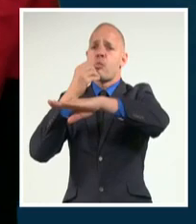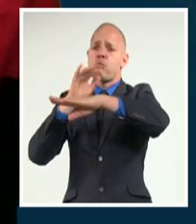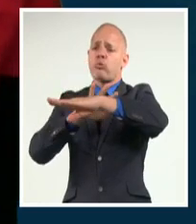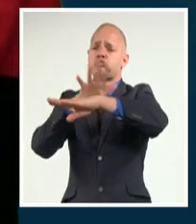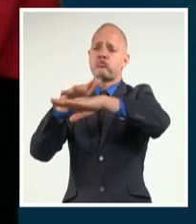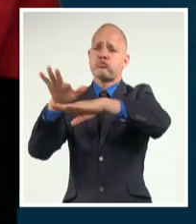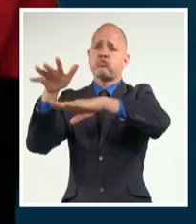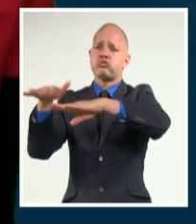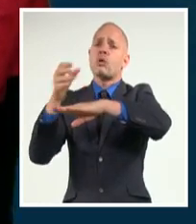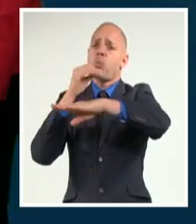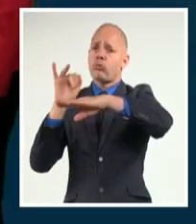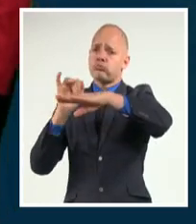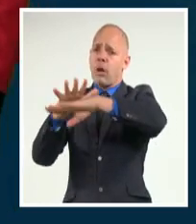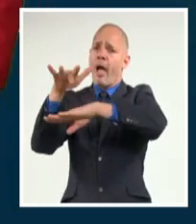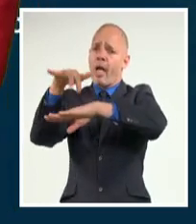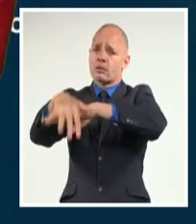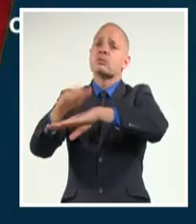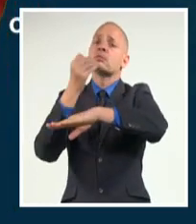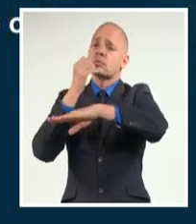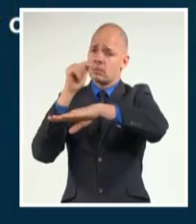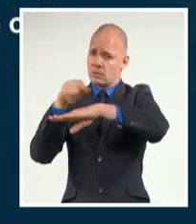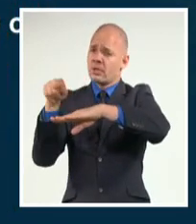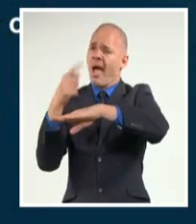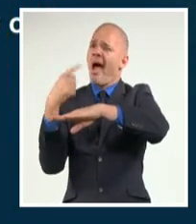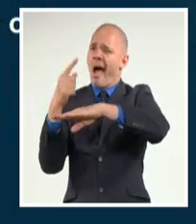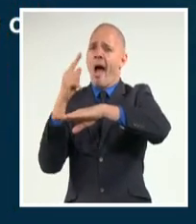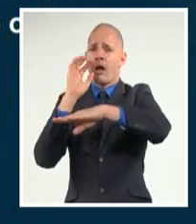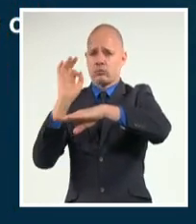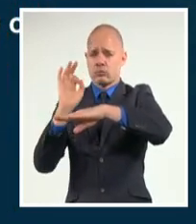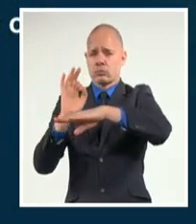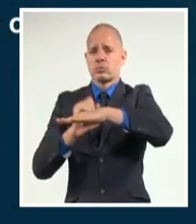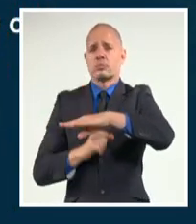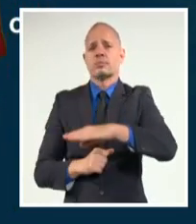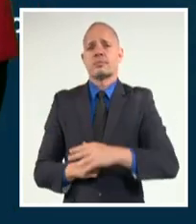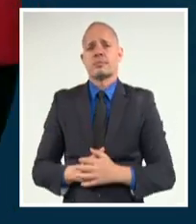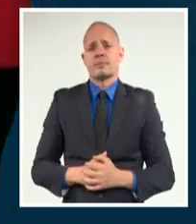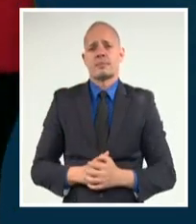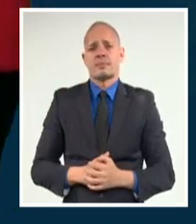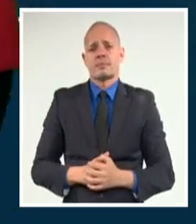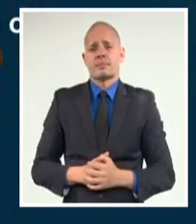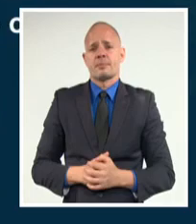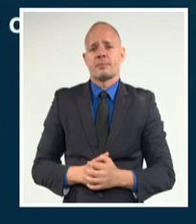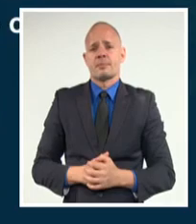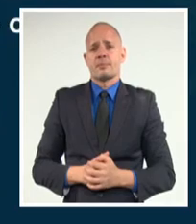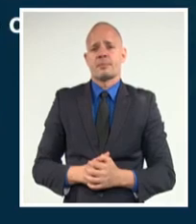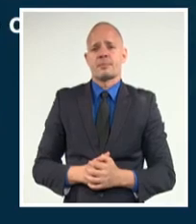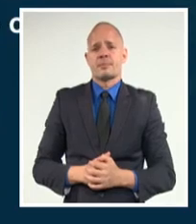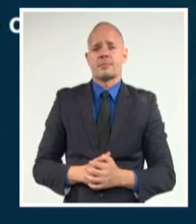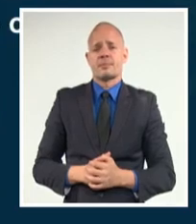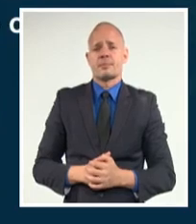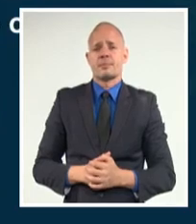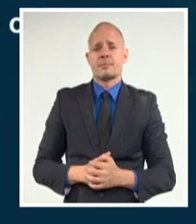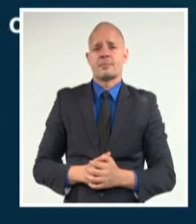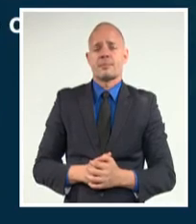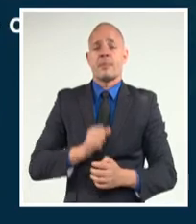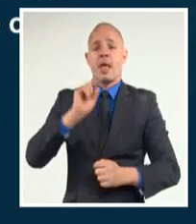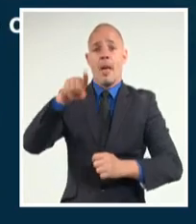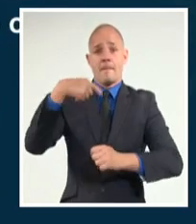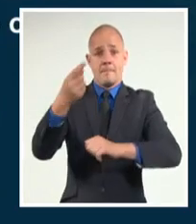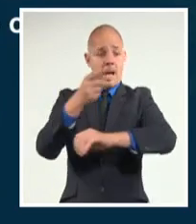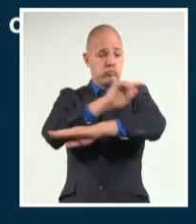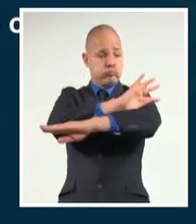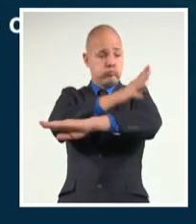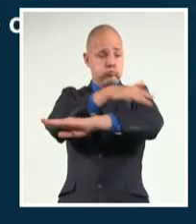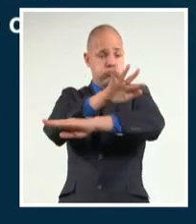occidental y central con salpicaduras en zonas bajas de este litoral, incluyendo el malecón habanero. Habrá oleaje en la